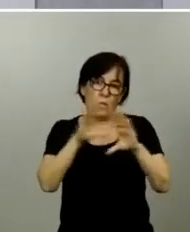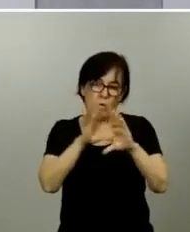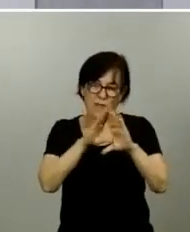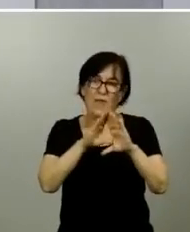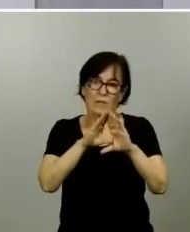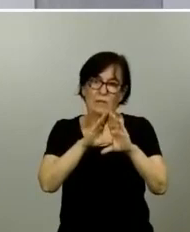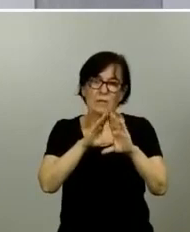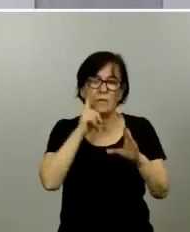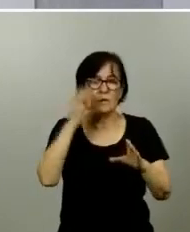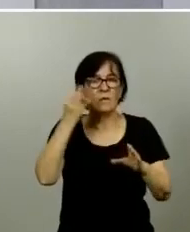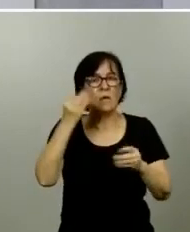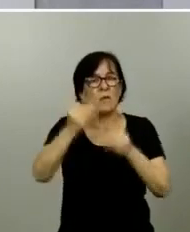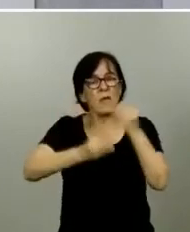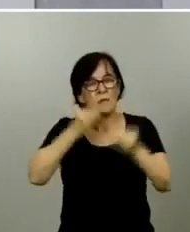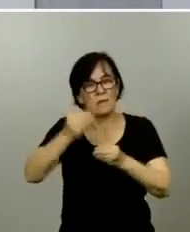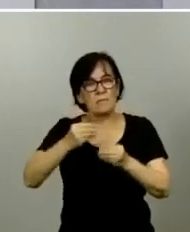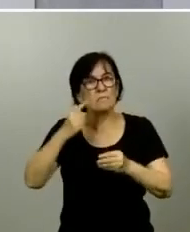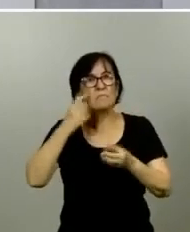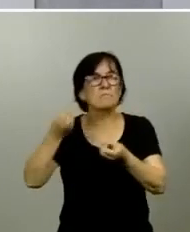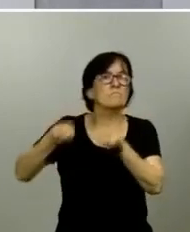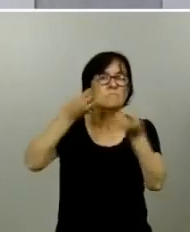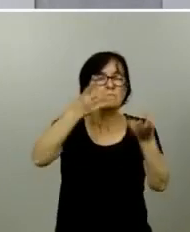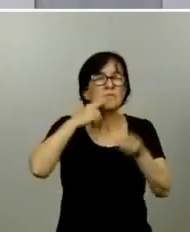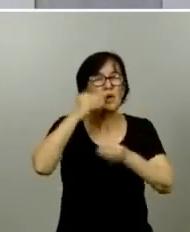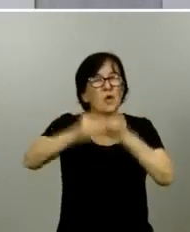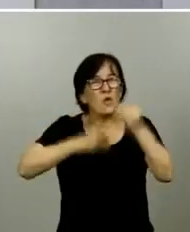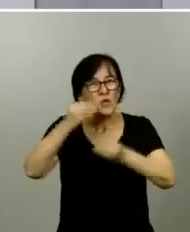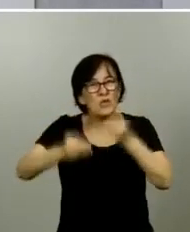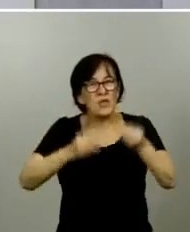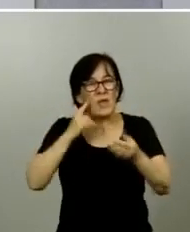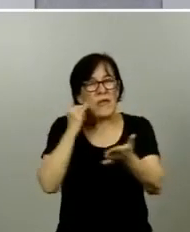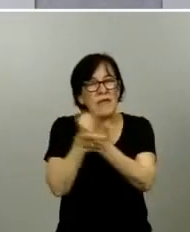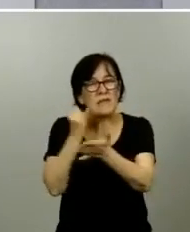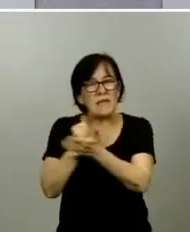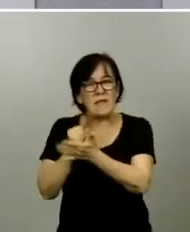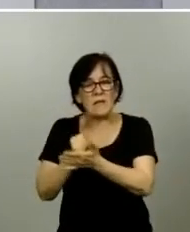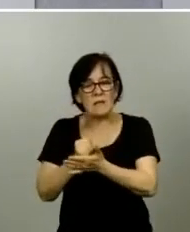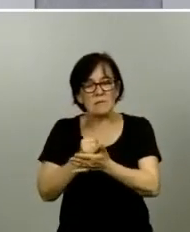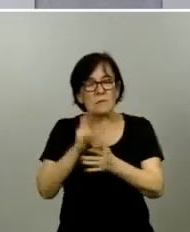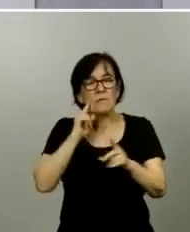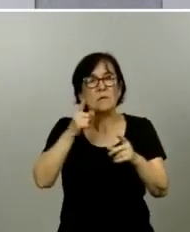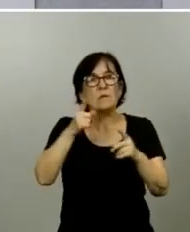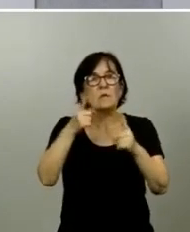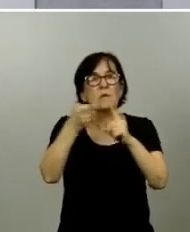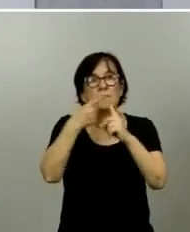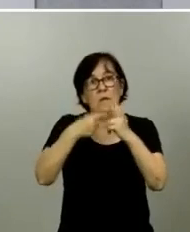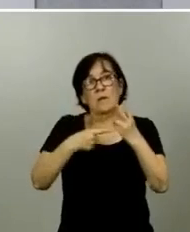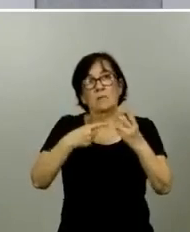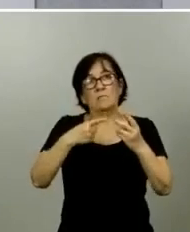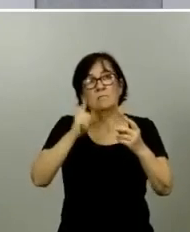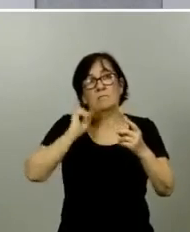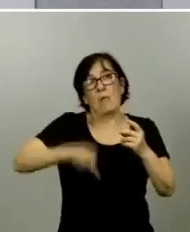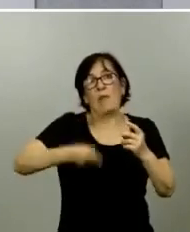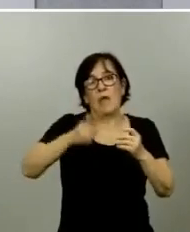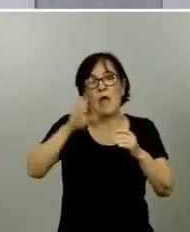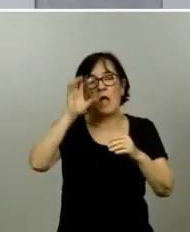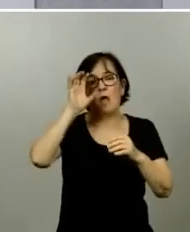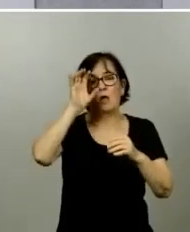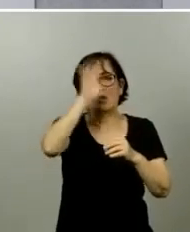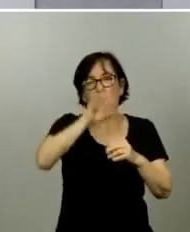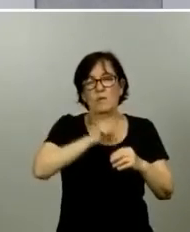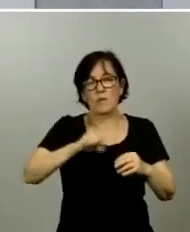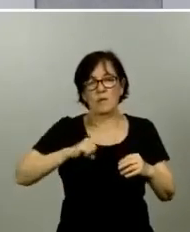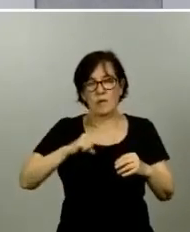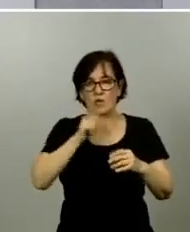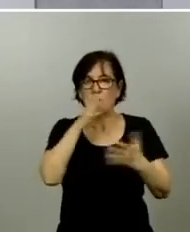someter el uso de estos test a aquellas indicaciones que le dé la comunidad autónoma tiene que haber una